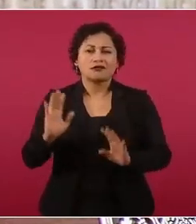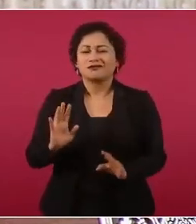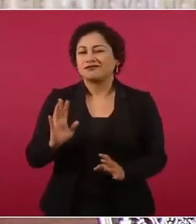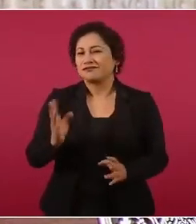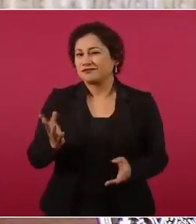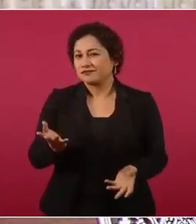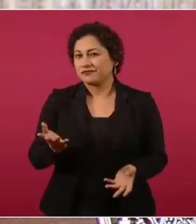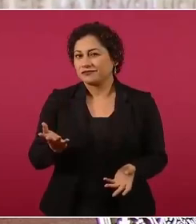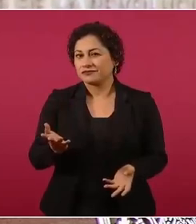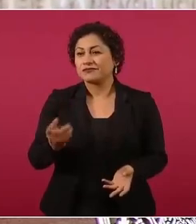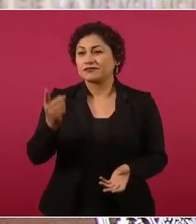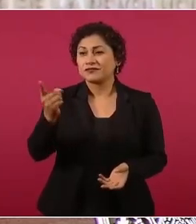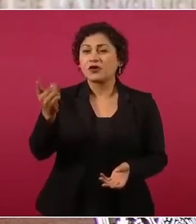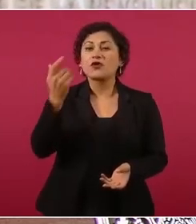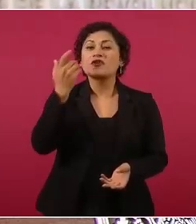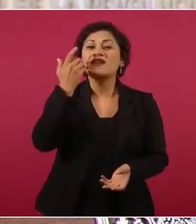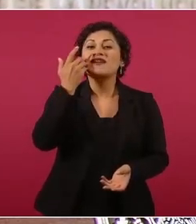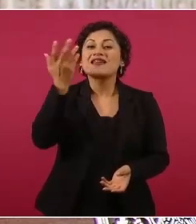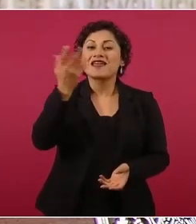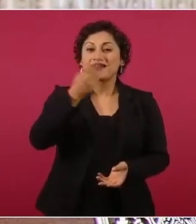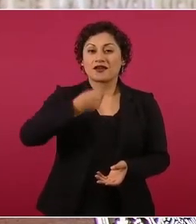nos vaya mal.